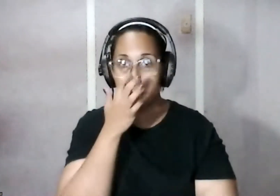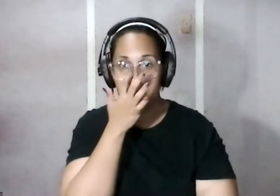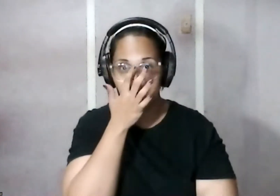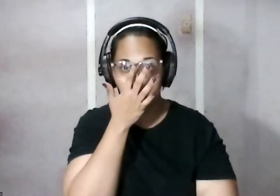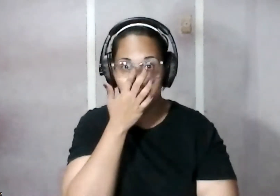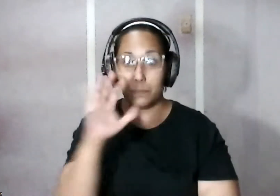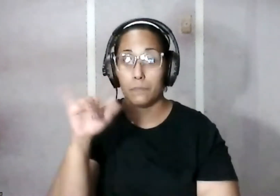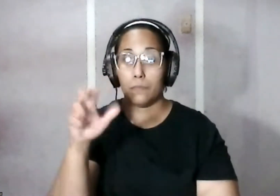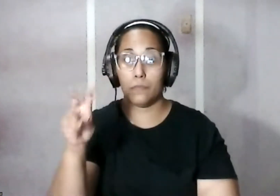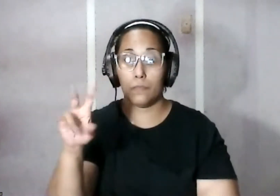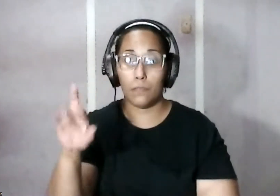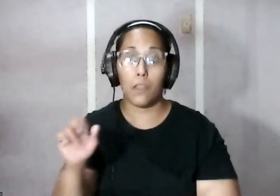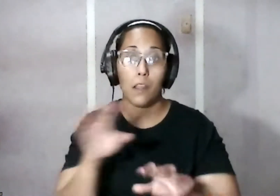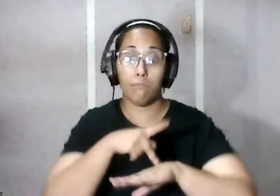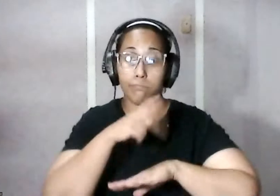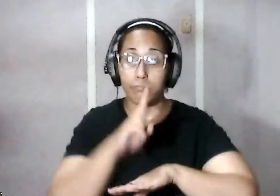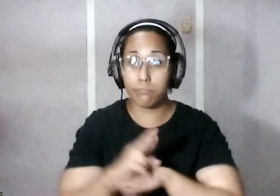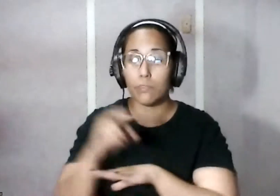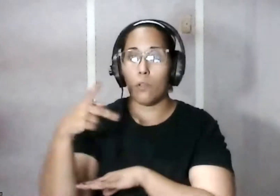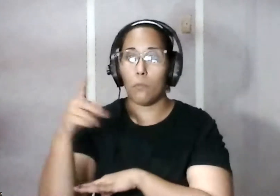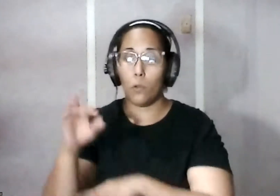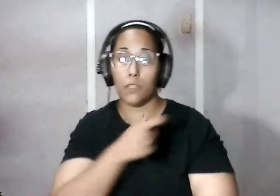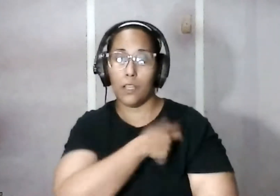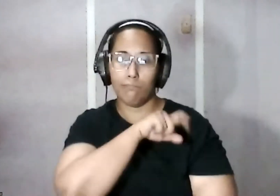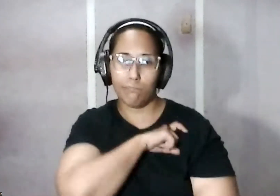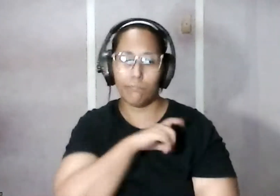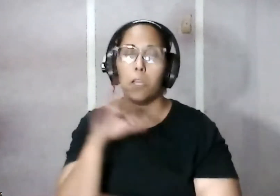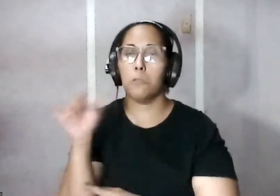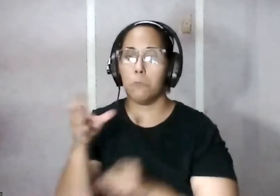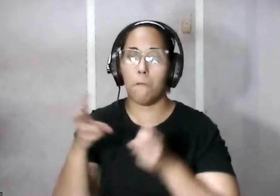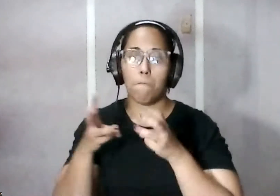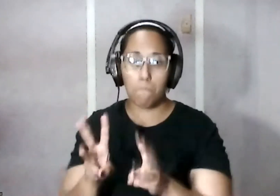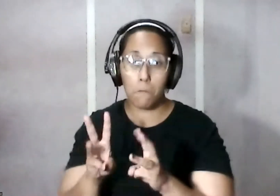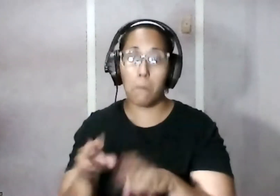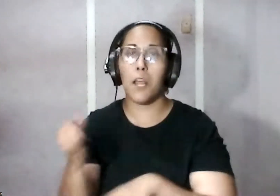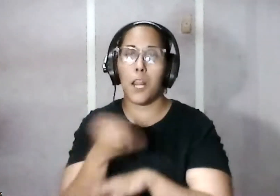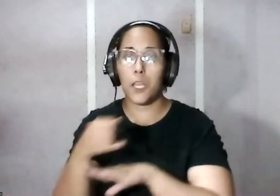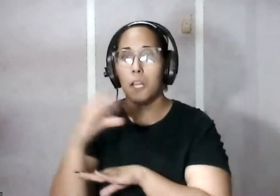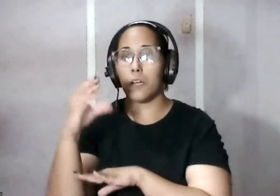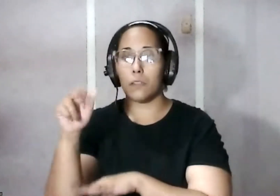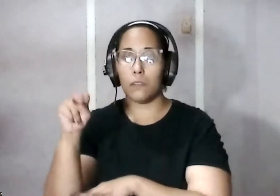Javier Rivera que Puerto Rico era una provincia de España de la misma manera que lo eran las Islas Canarias